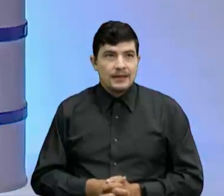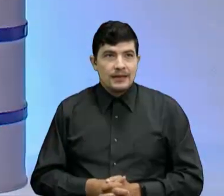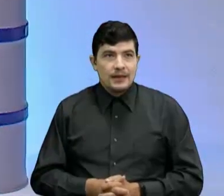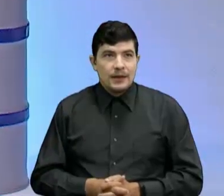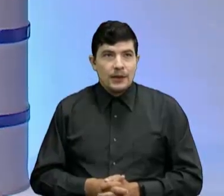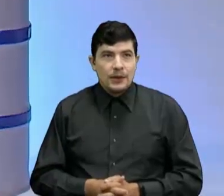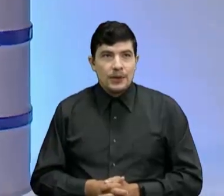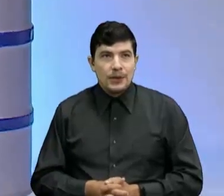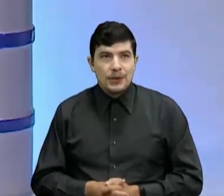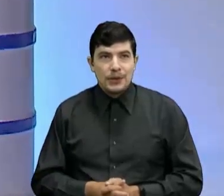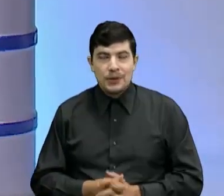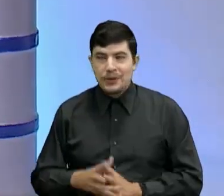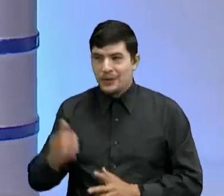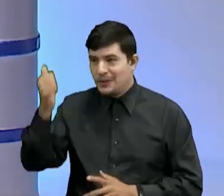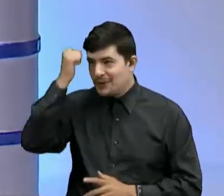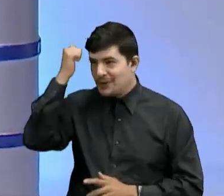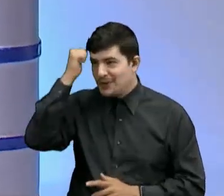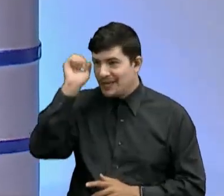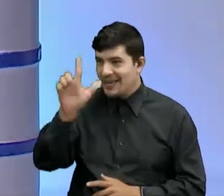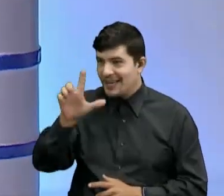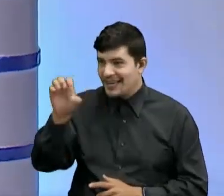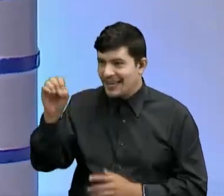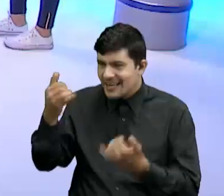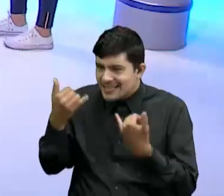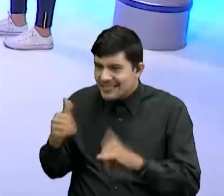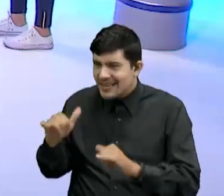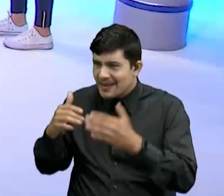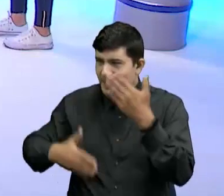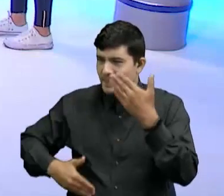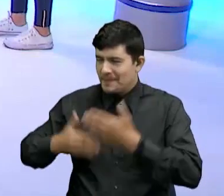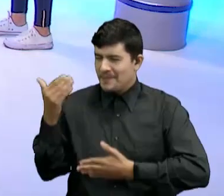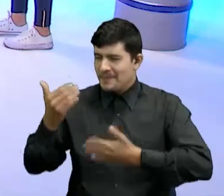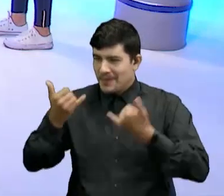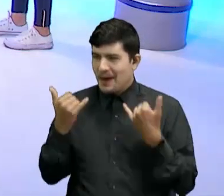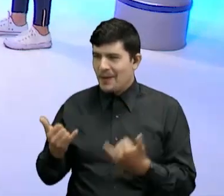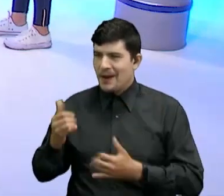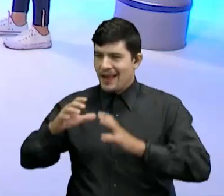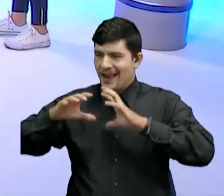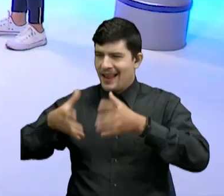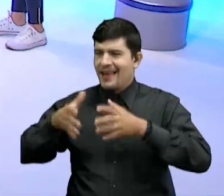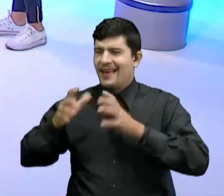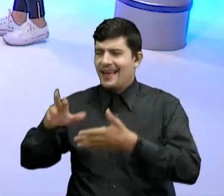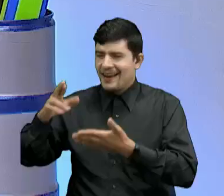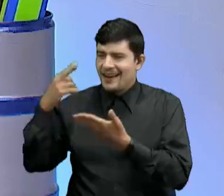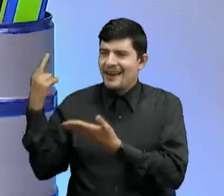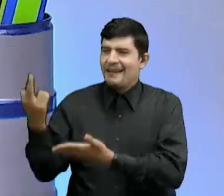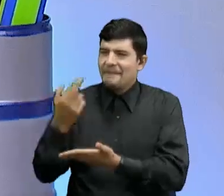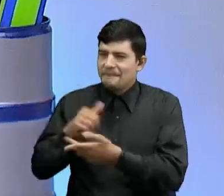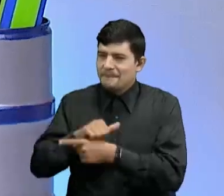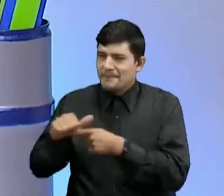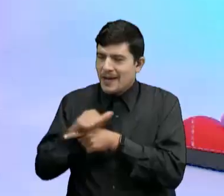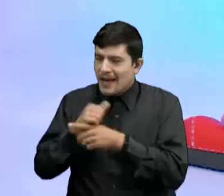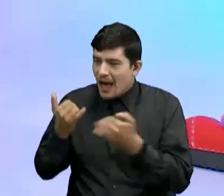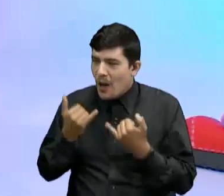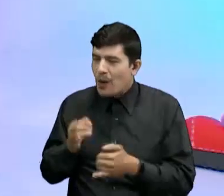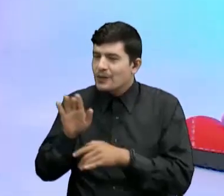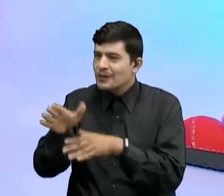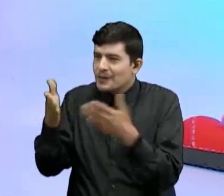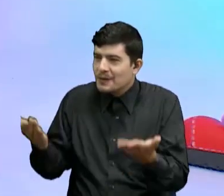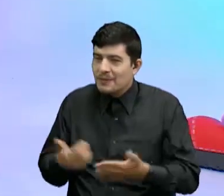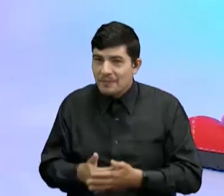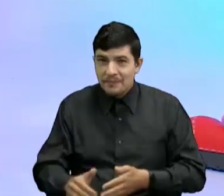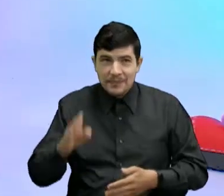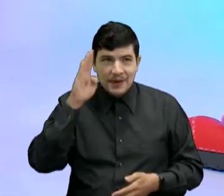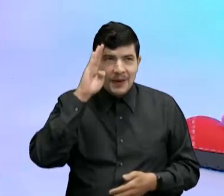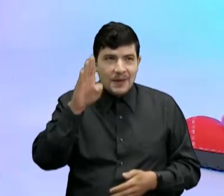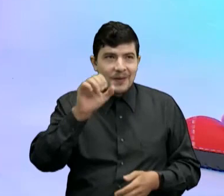Mi querido profe Leo Tenemos las pilas En cien Para iniciar Nuestro refuerzo Del día de hoy ¿Cómo está? Hola